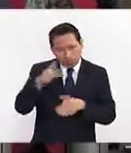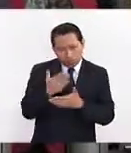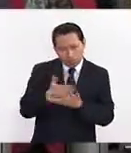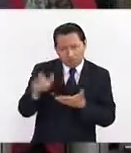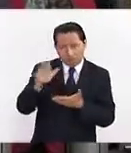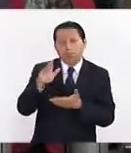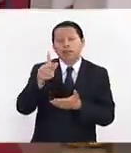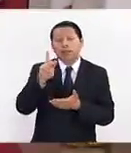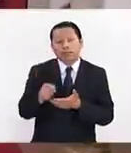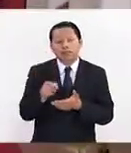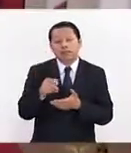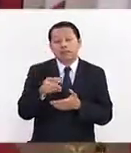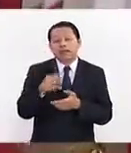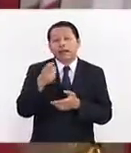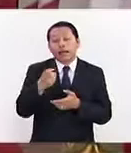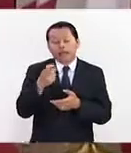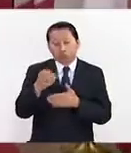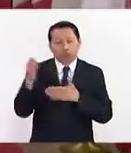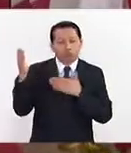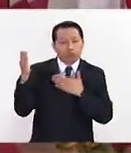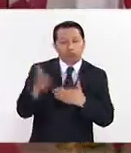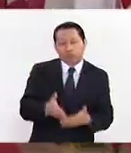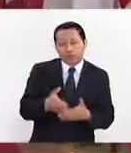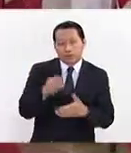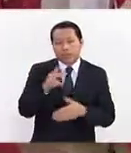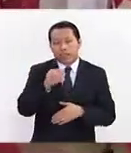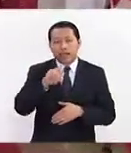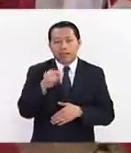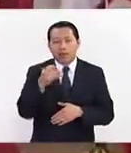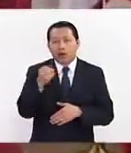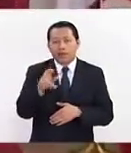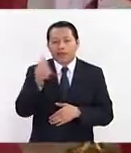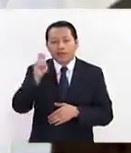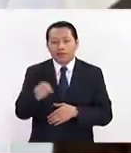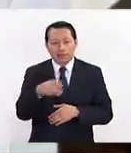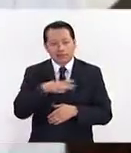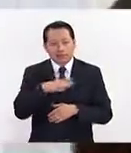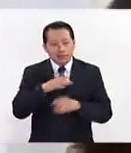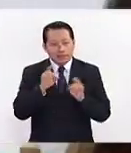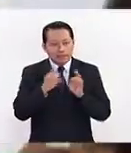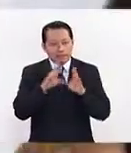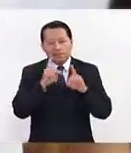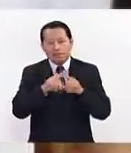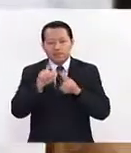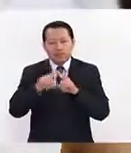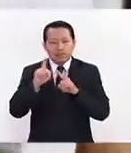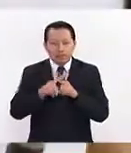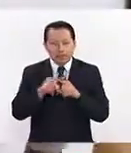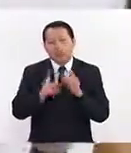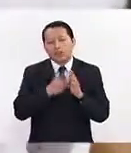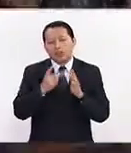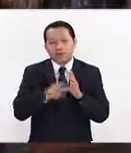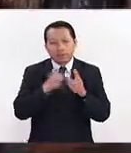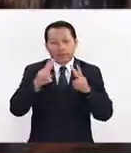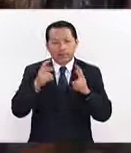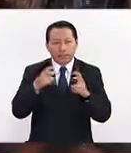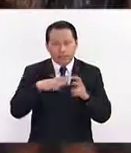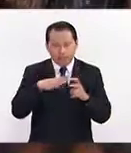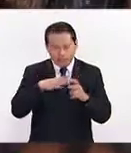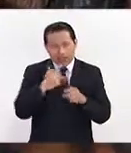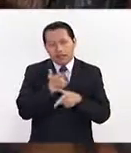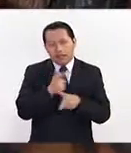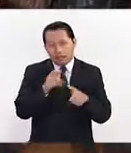contexto llega Trudeau a nuestro país, Paz y Omar, cuando los focos rojos se han encendido de nueva cuenta en materia de libre